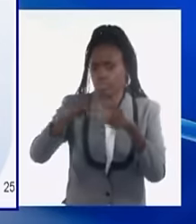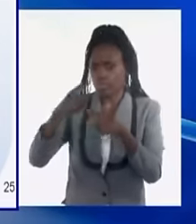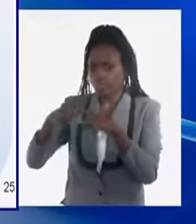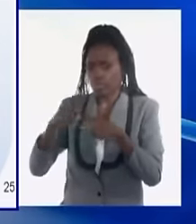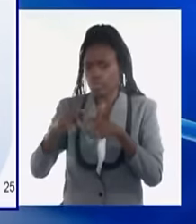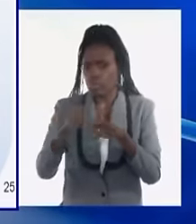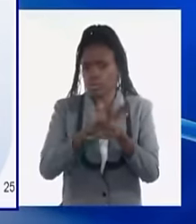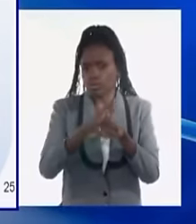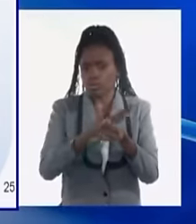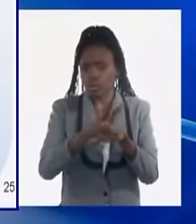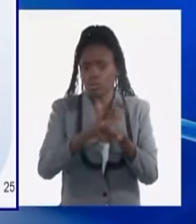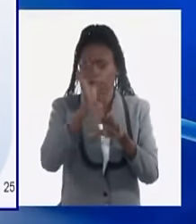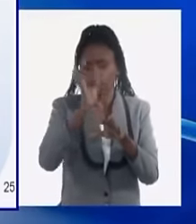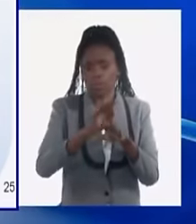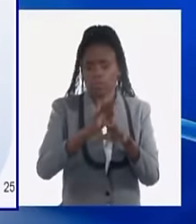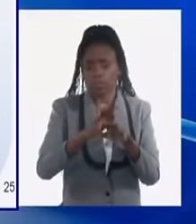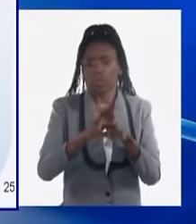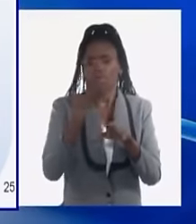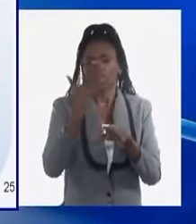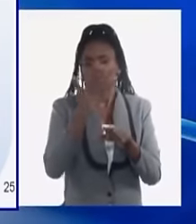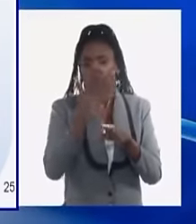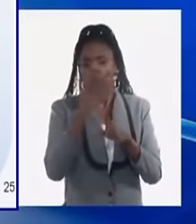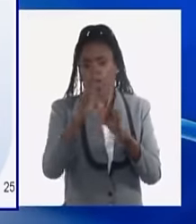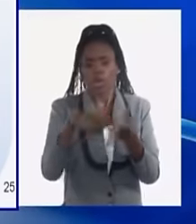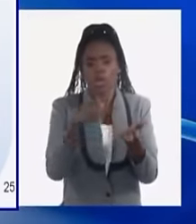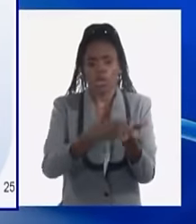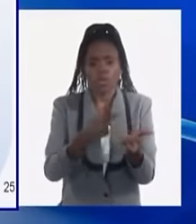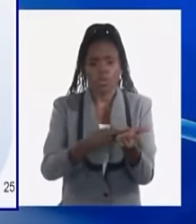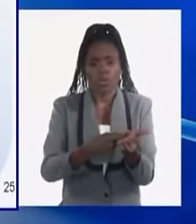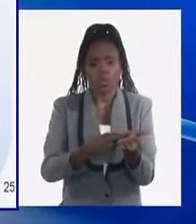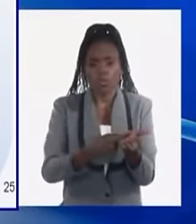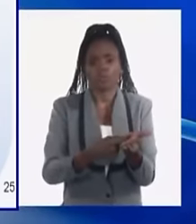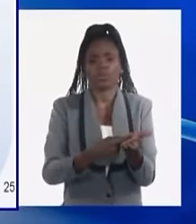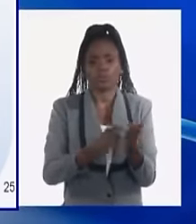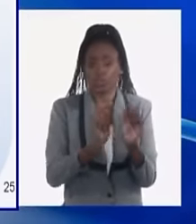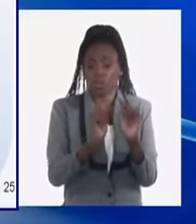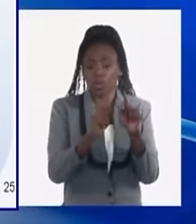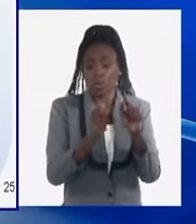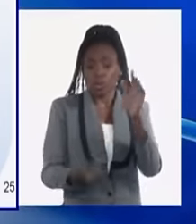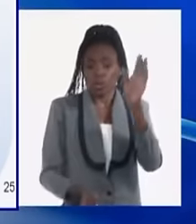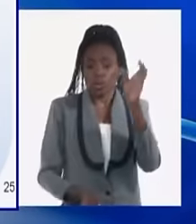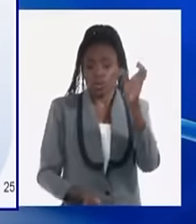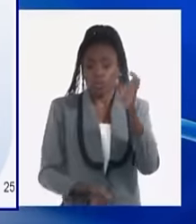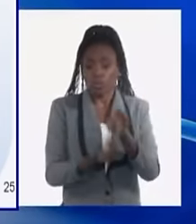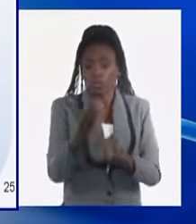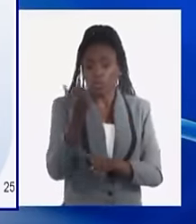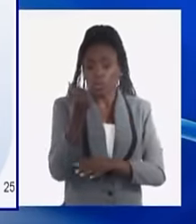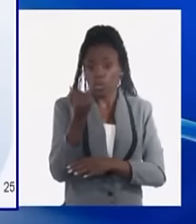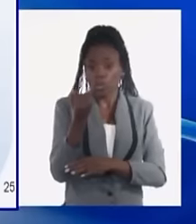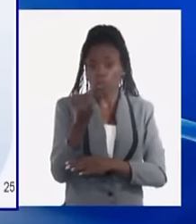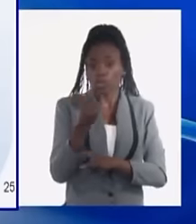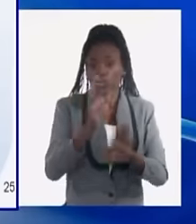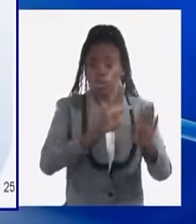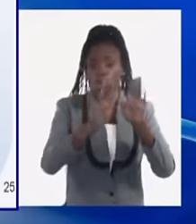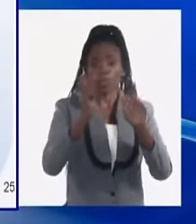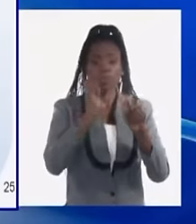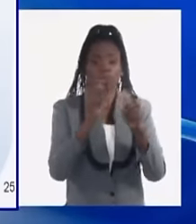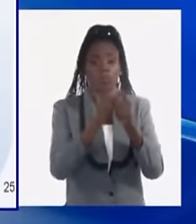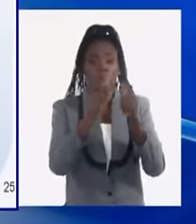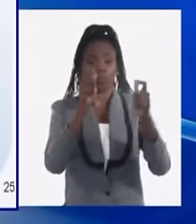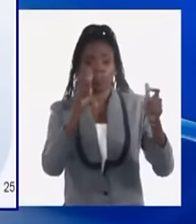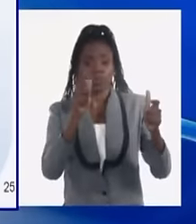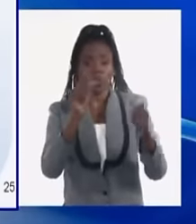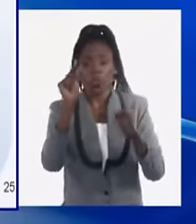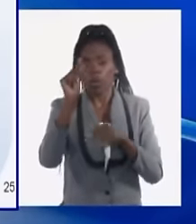que impactan favorablemente en la oferta y con ello en la formación de precios del mercado mayorista y